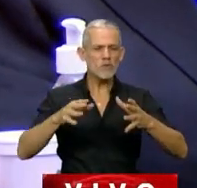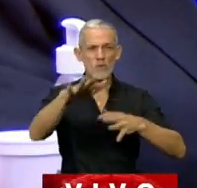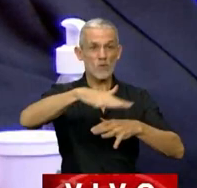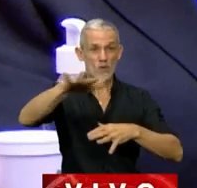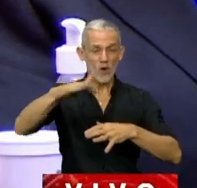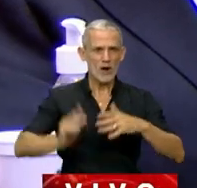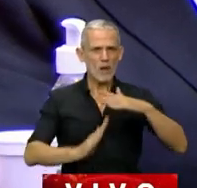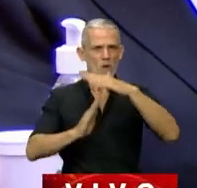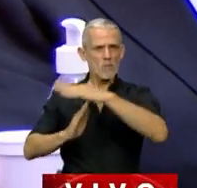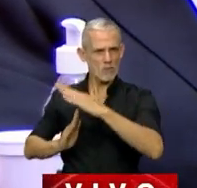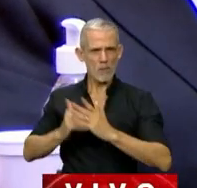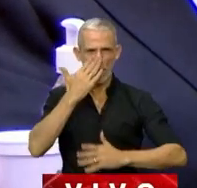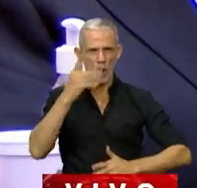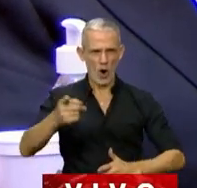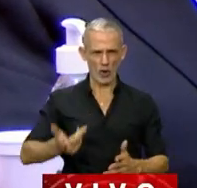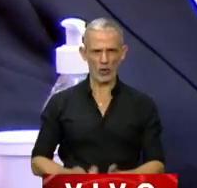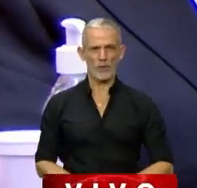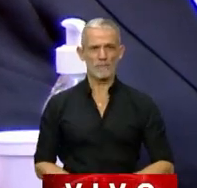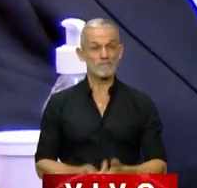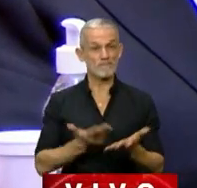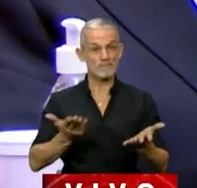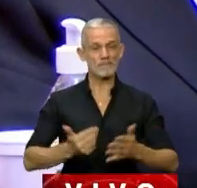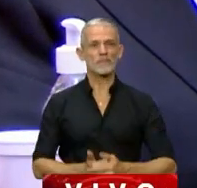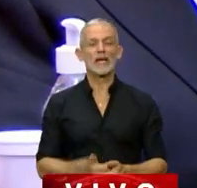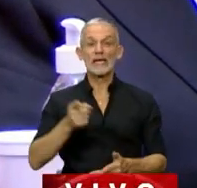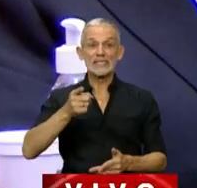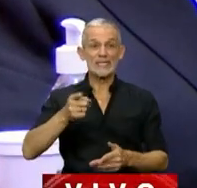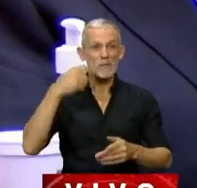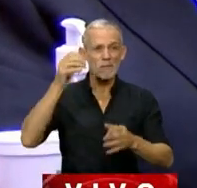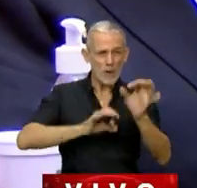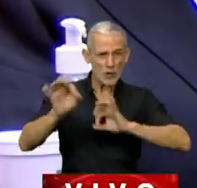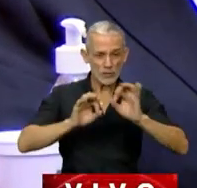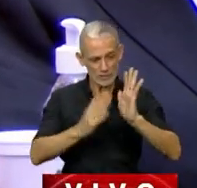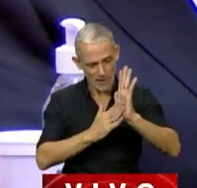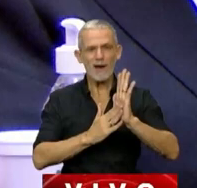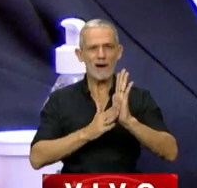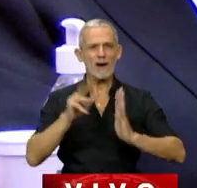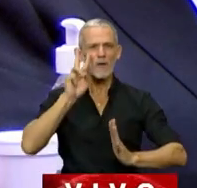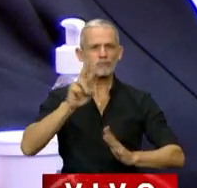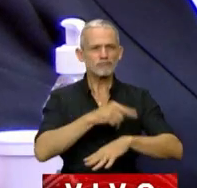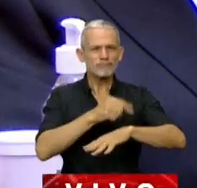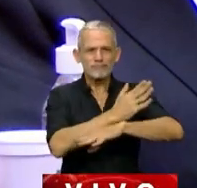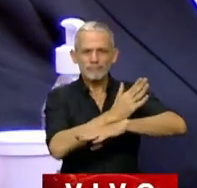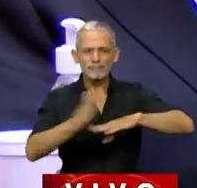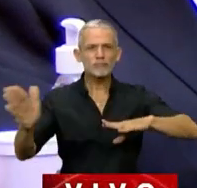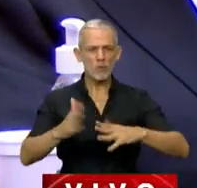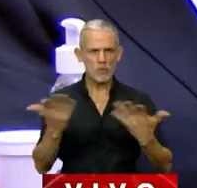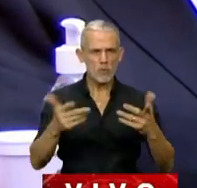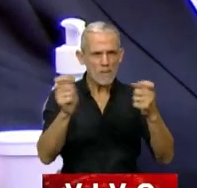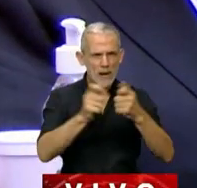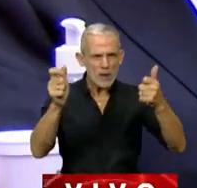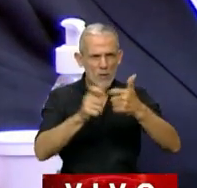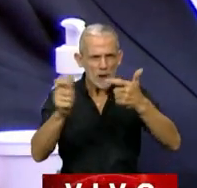que tiene la provincia de Córdoba. Y en ese proyecto de audiovisuales, lo hemos visto en todo este tiempo, la cantidad de